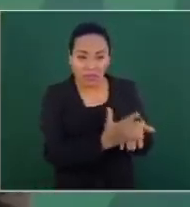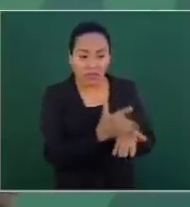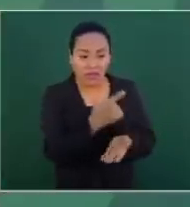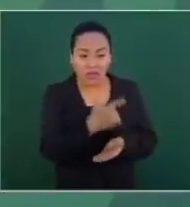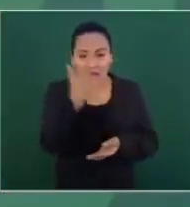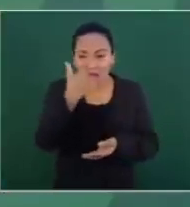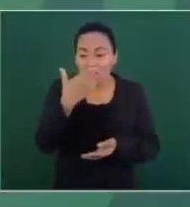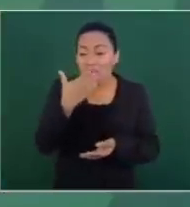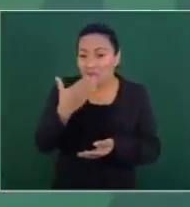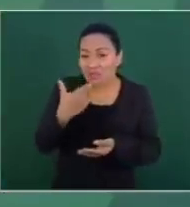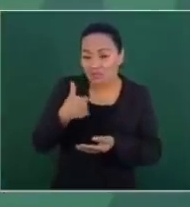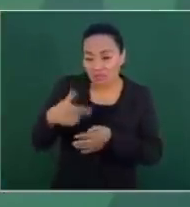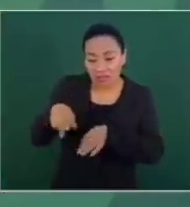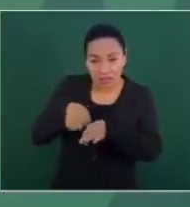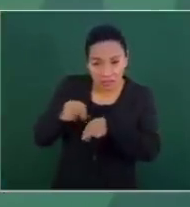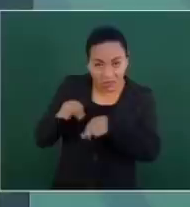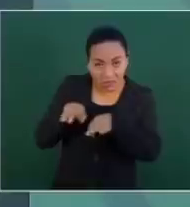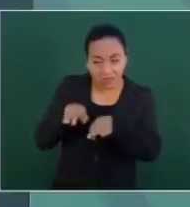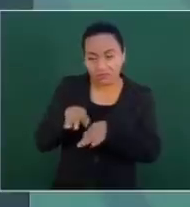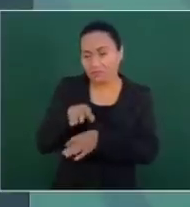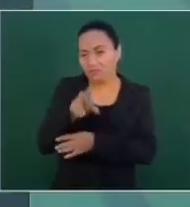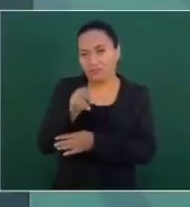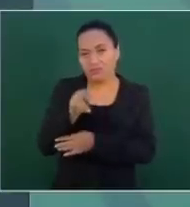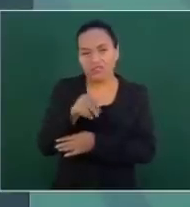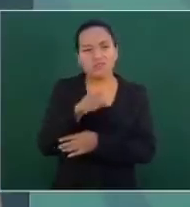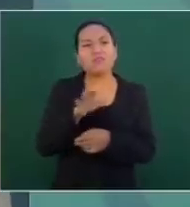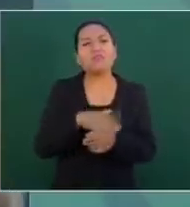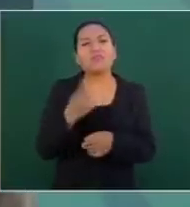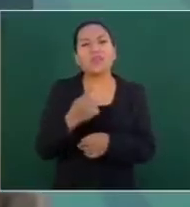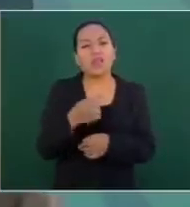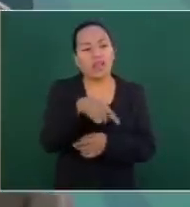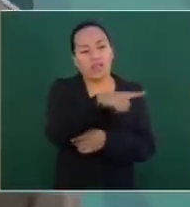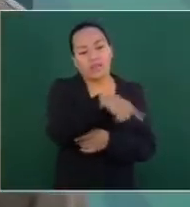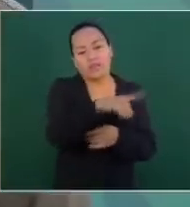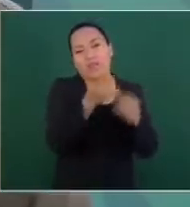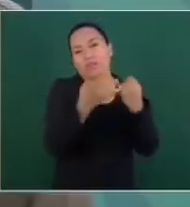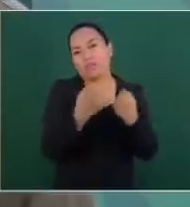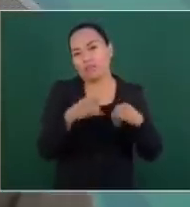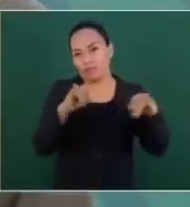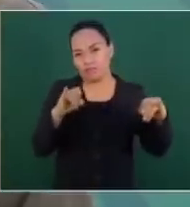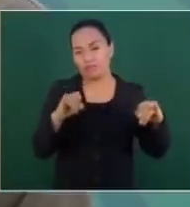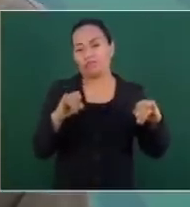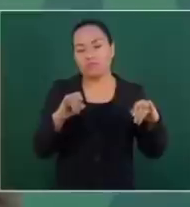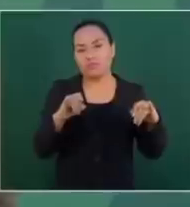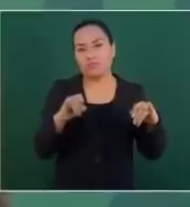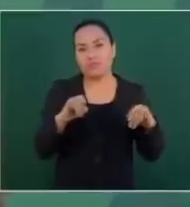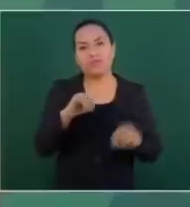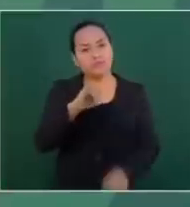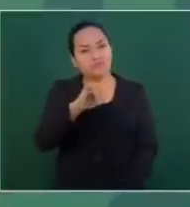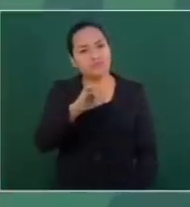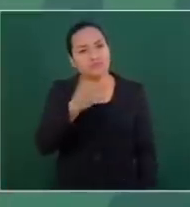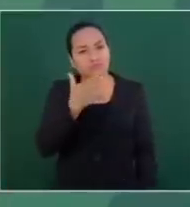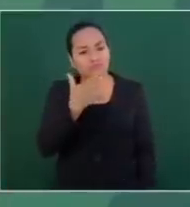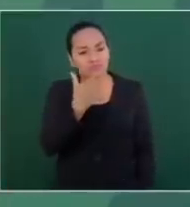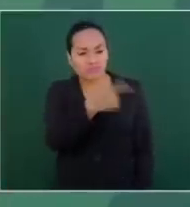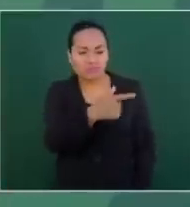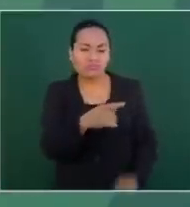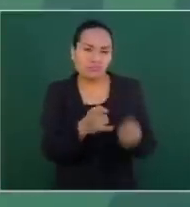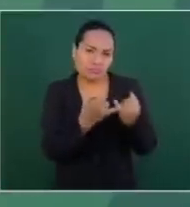Y ellos dicen que porque son independientes, y yo sostengo que sí son independientes,